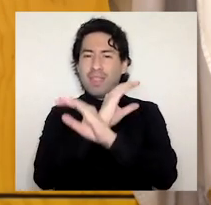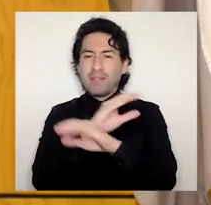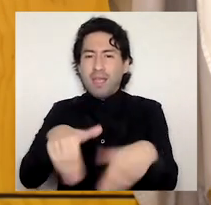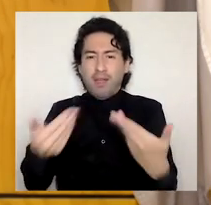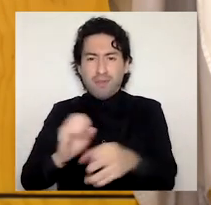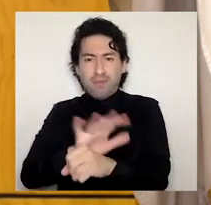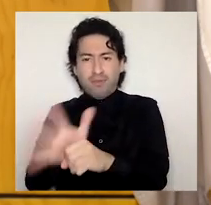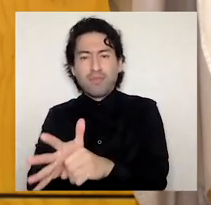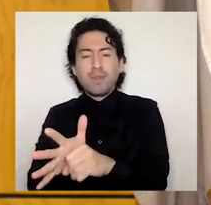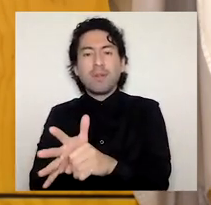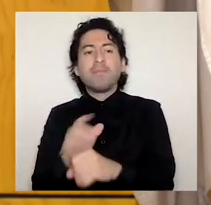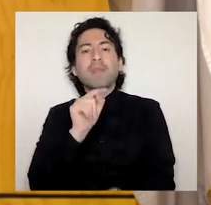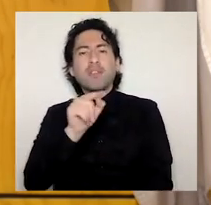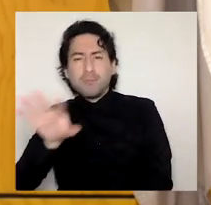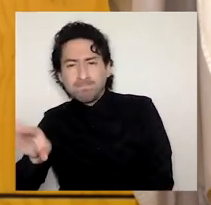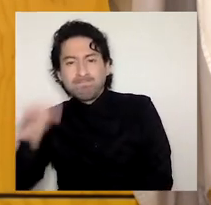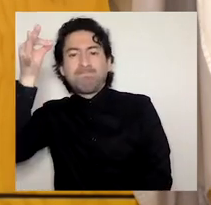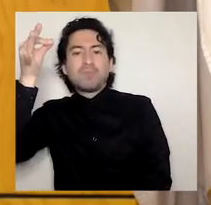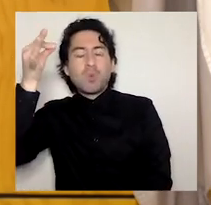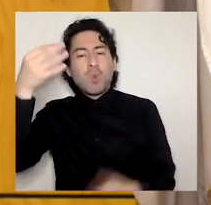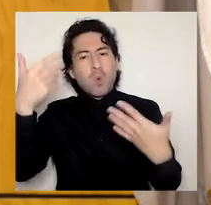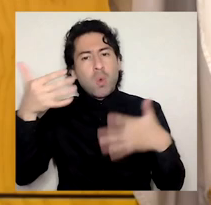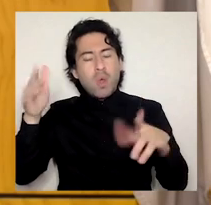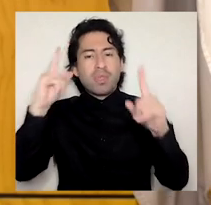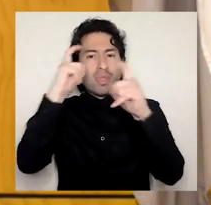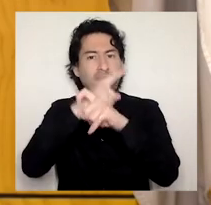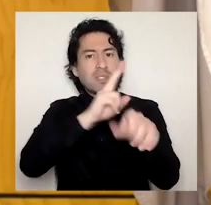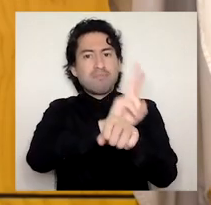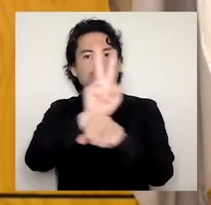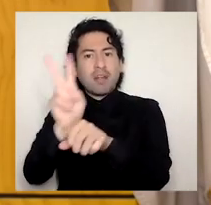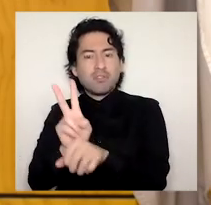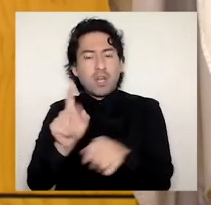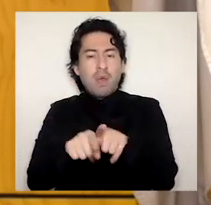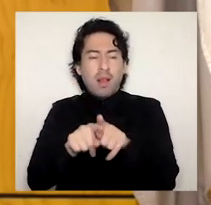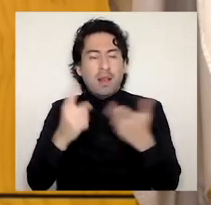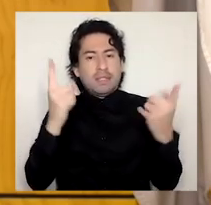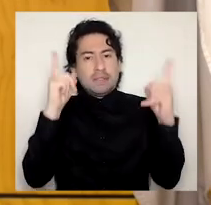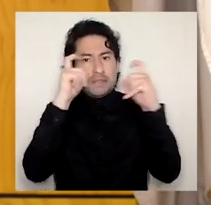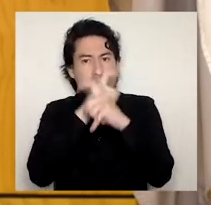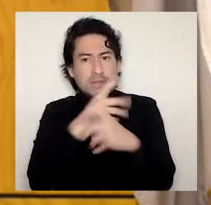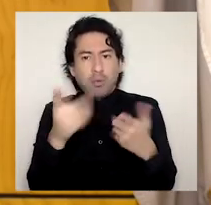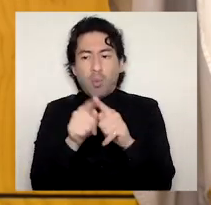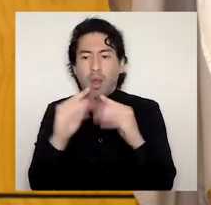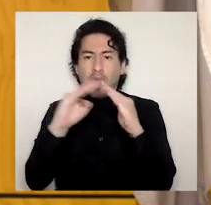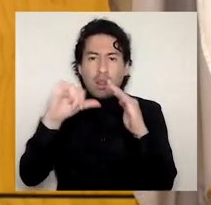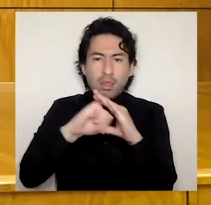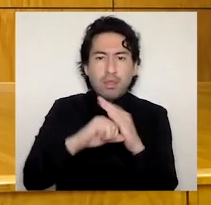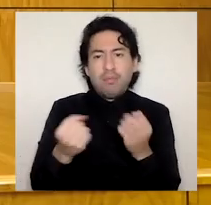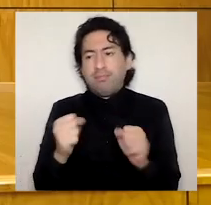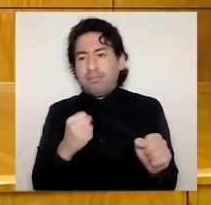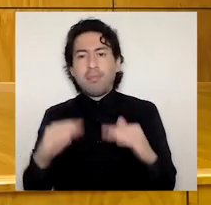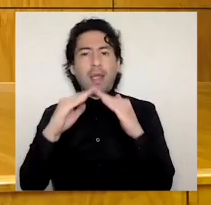personas experimentaron con el confinamiento el teletrabajo y la conciliación de la vida laboral familiar.